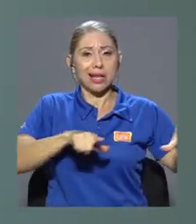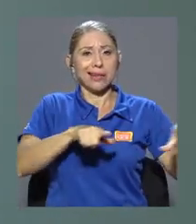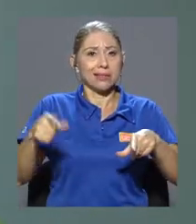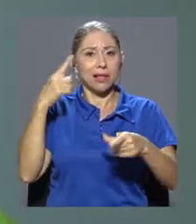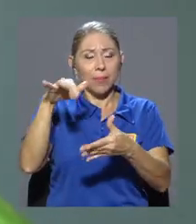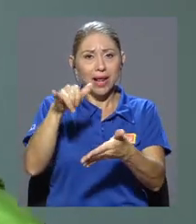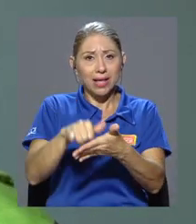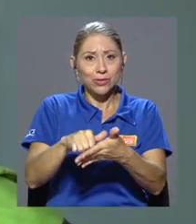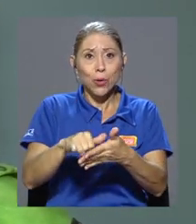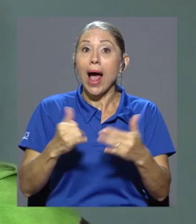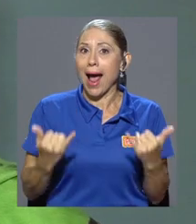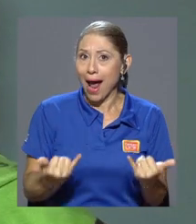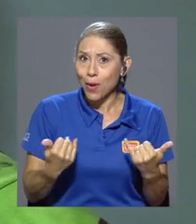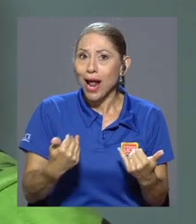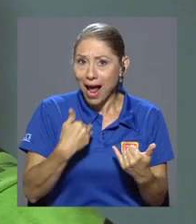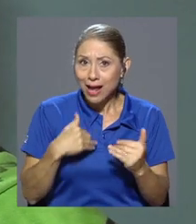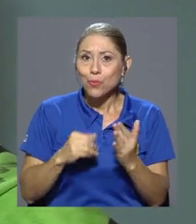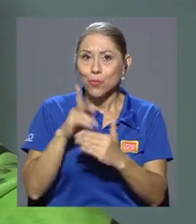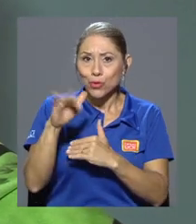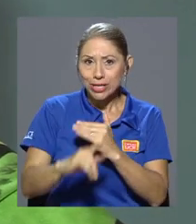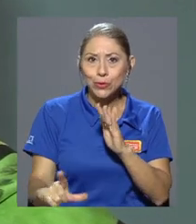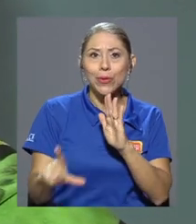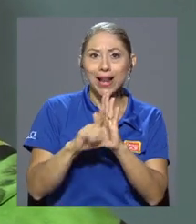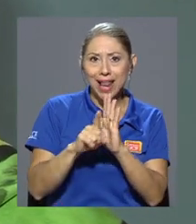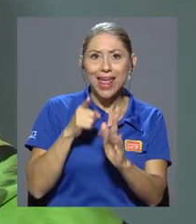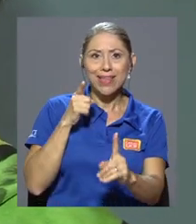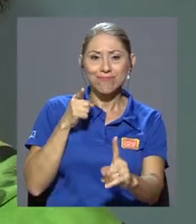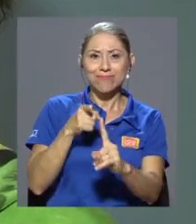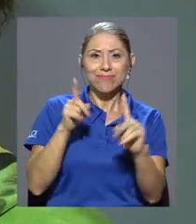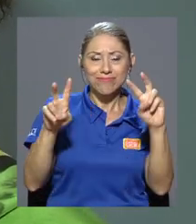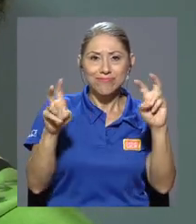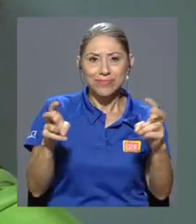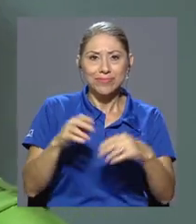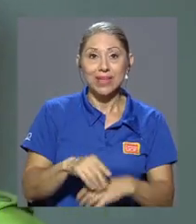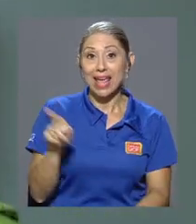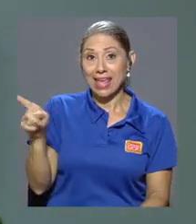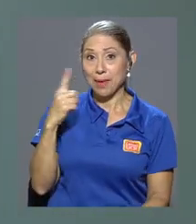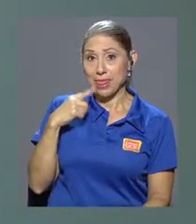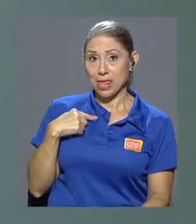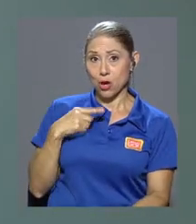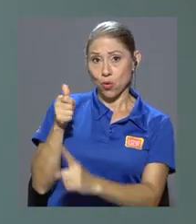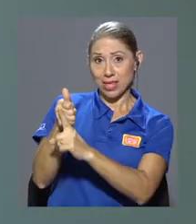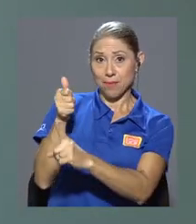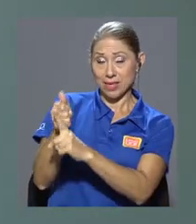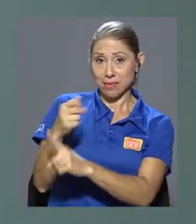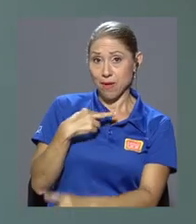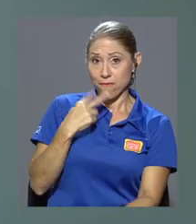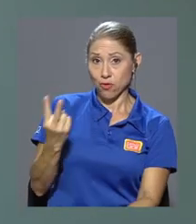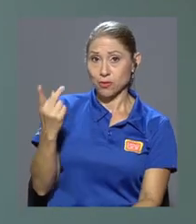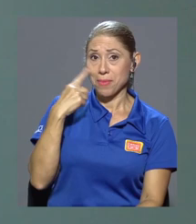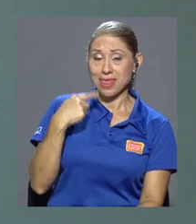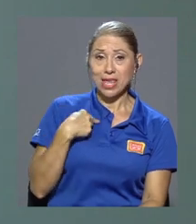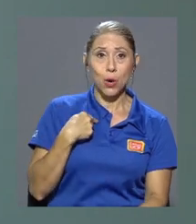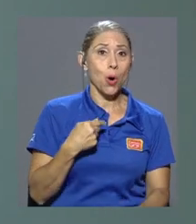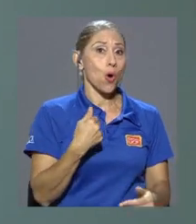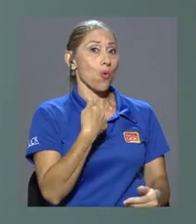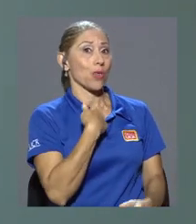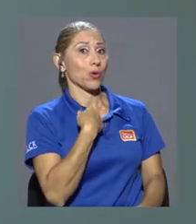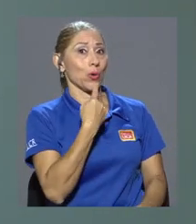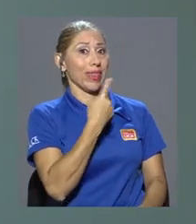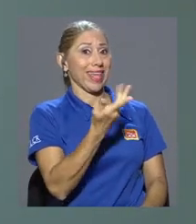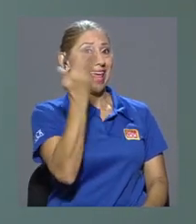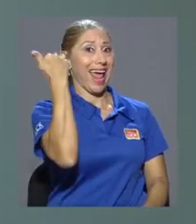eso. Ahora hay un proyecto de ley en ese sentido. Como ella me dijo en su propia voz, casi me sacan a